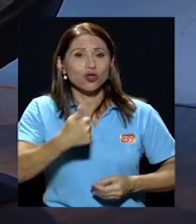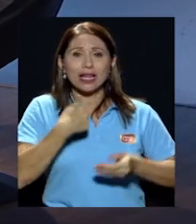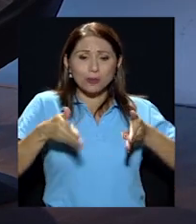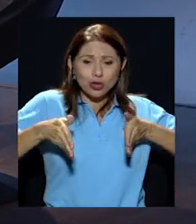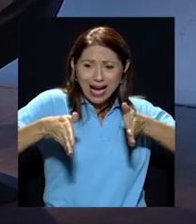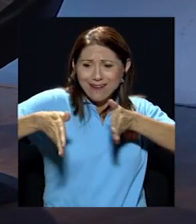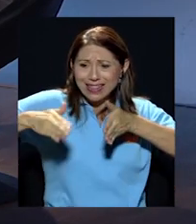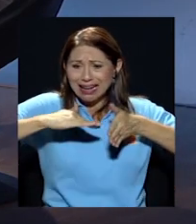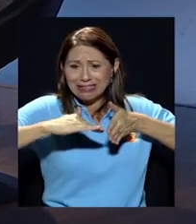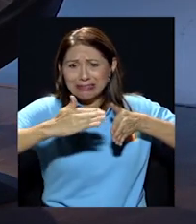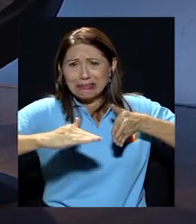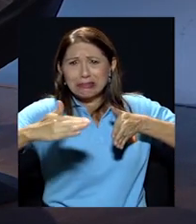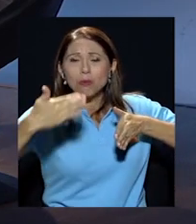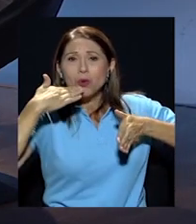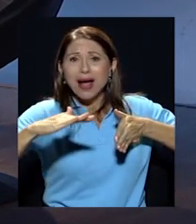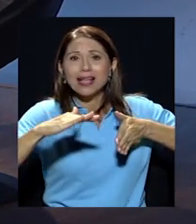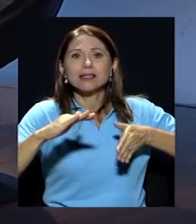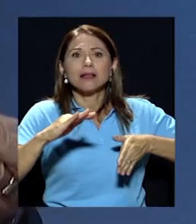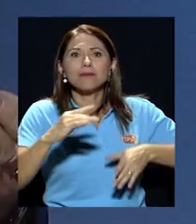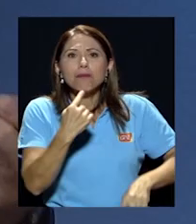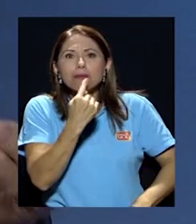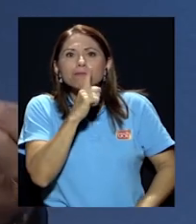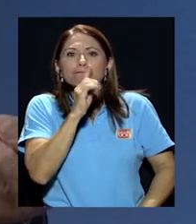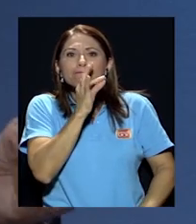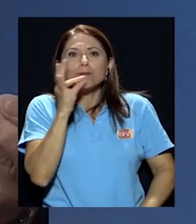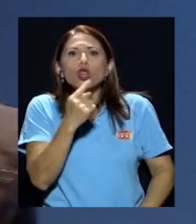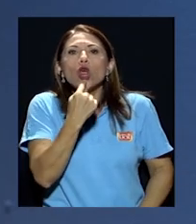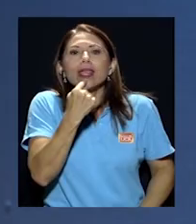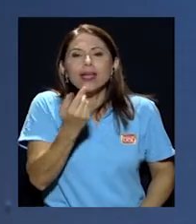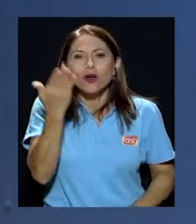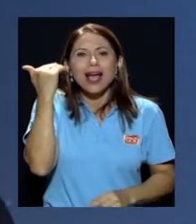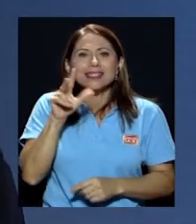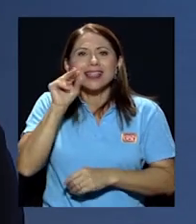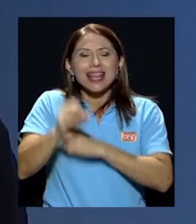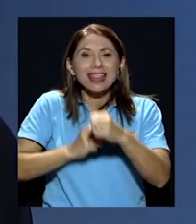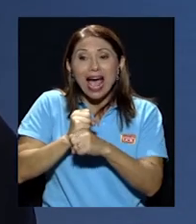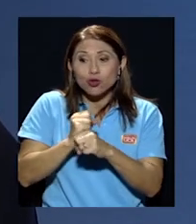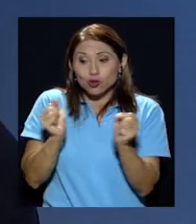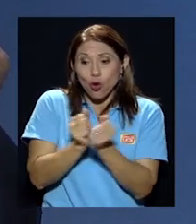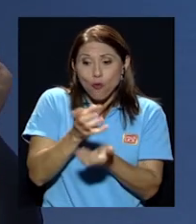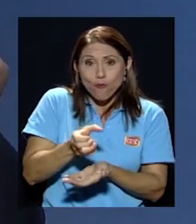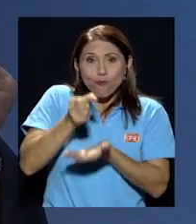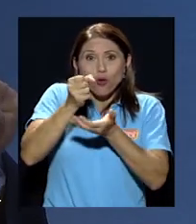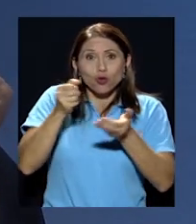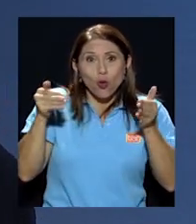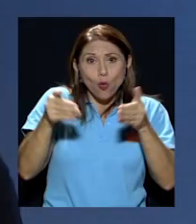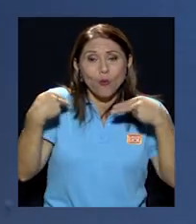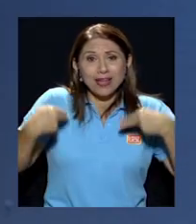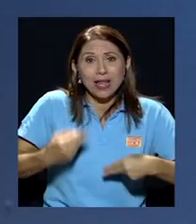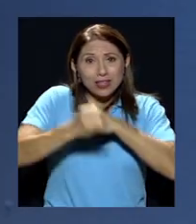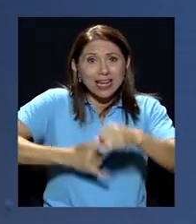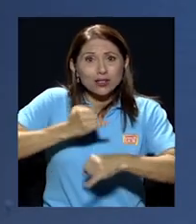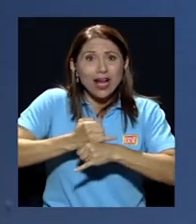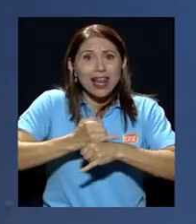dijeron que hace 30 años cuando ellos concordaron con el Fondo Monetario Internacional de que no se podía invertir en